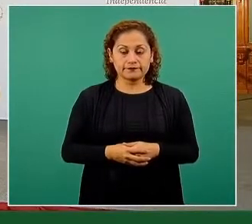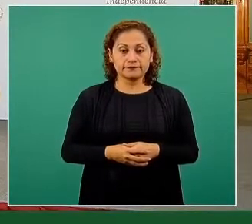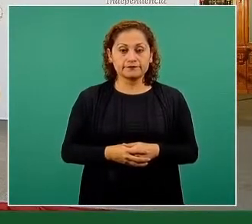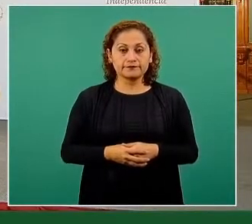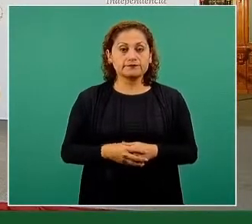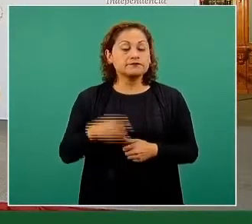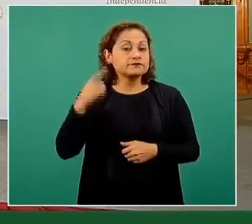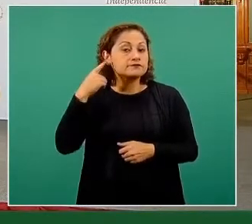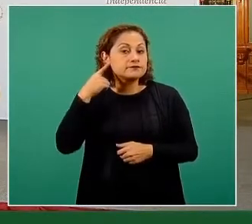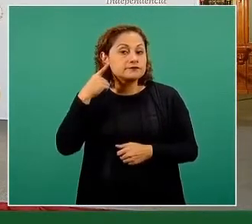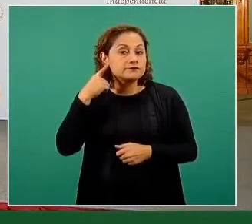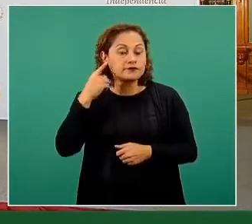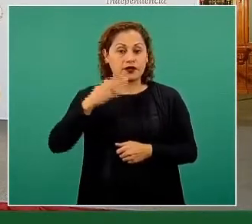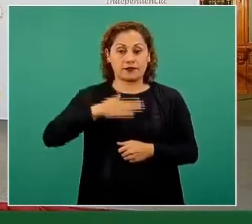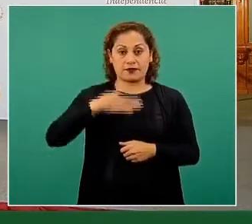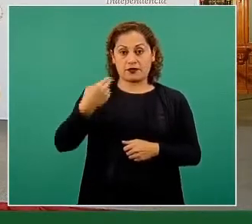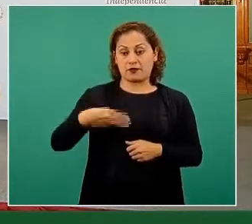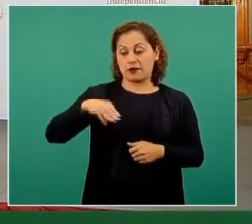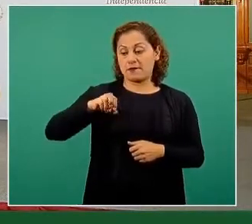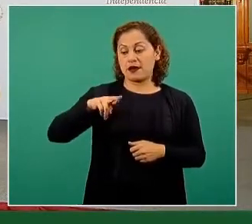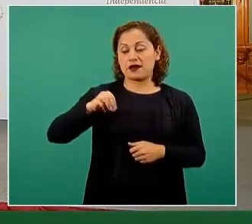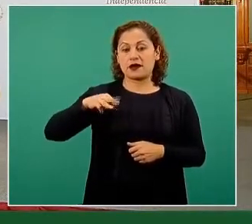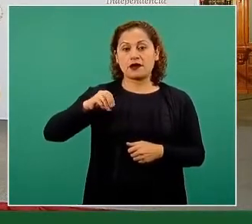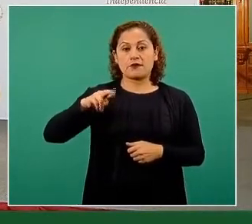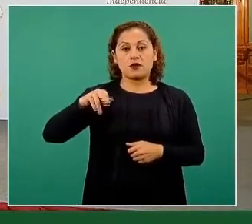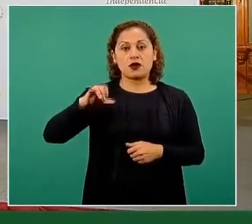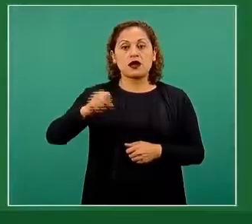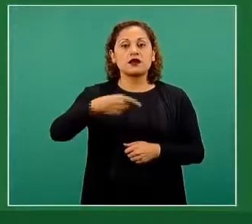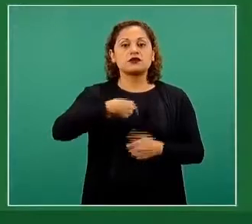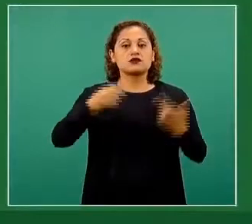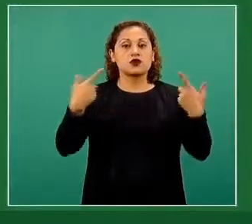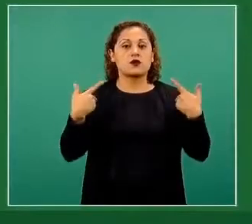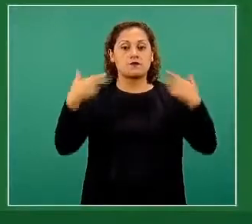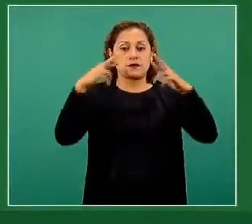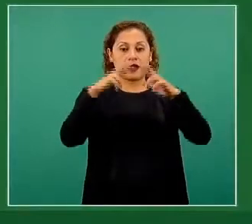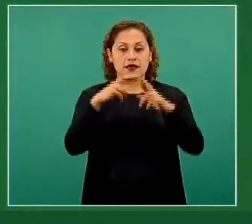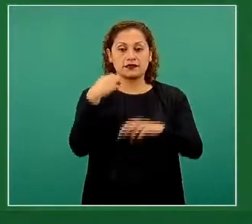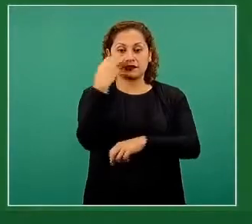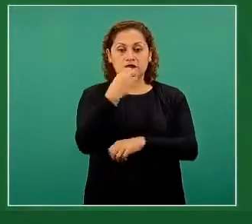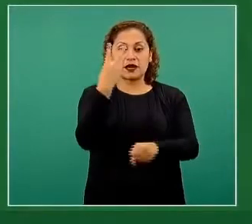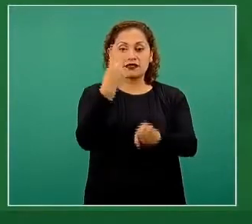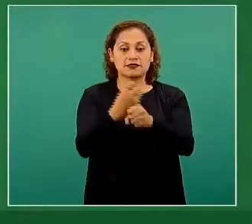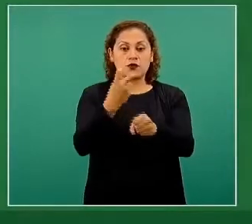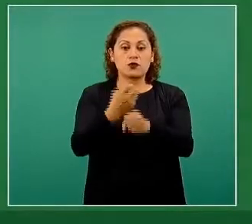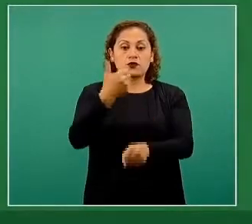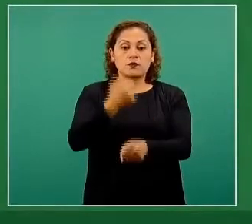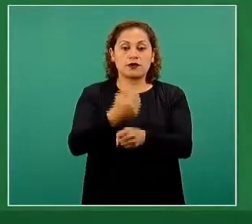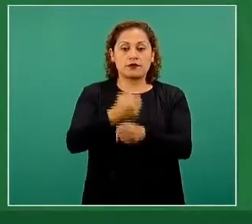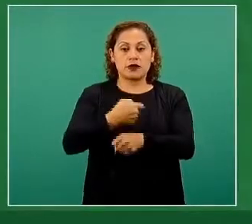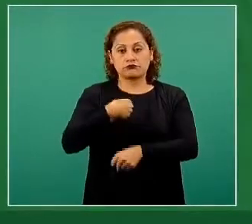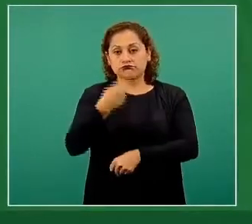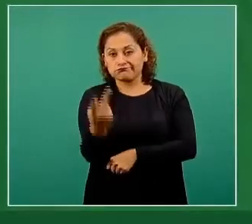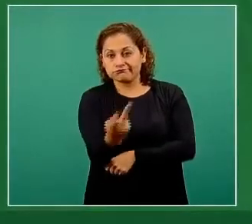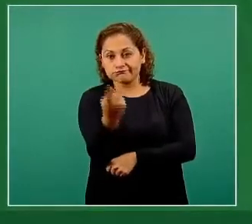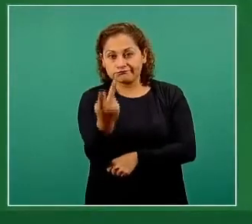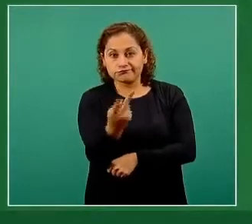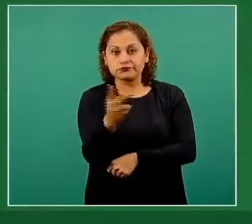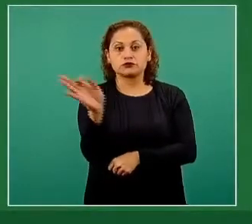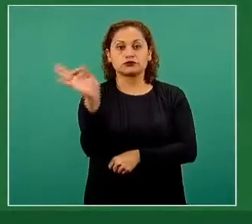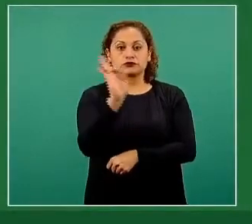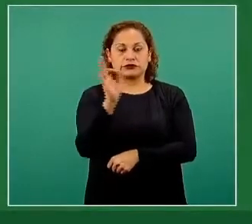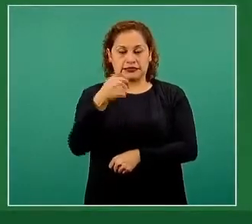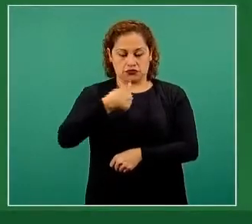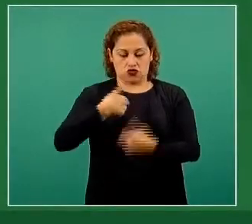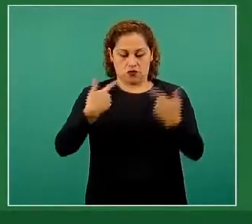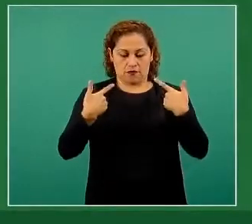Mi nombre es Mariana Morales Legorreta y soy maestra de segundo de primaria. Mi duda es, después de recibir la vacuna